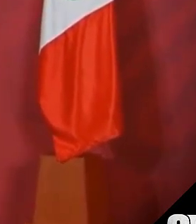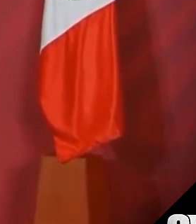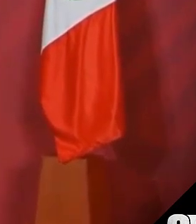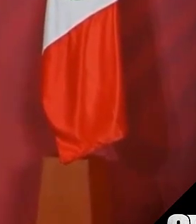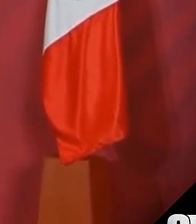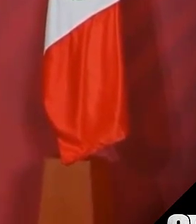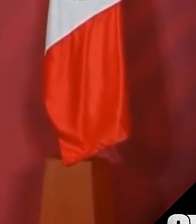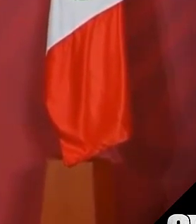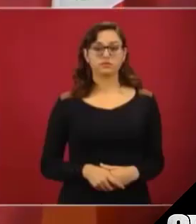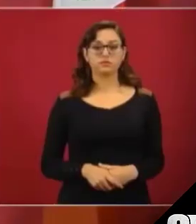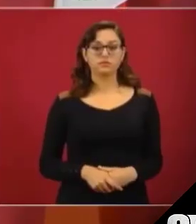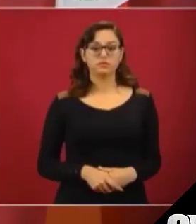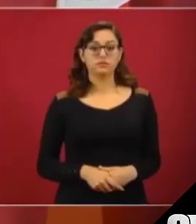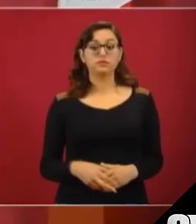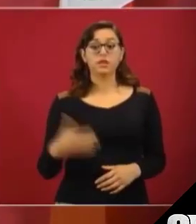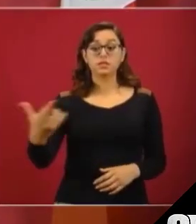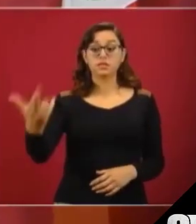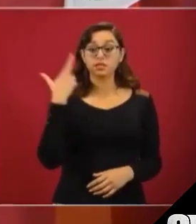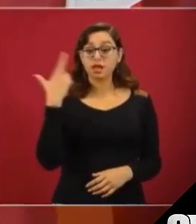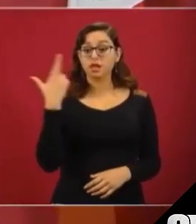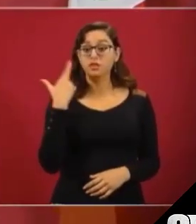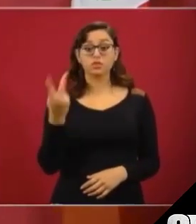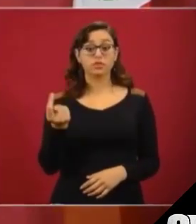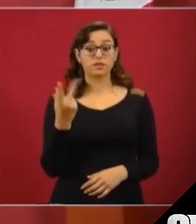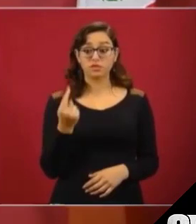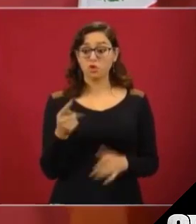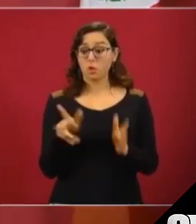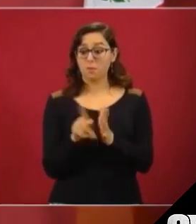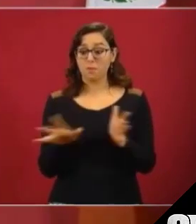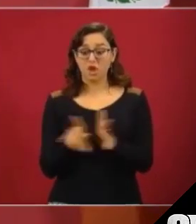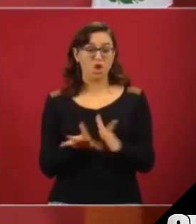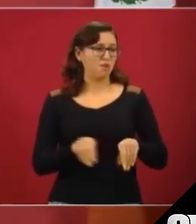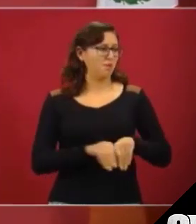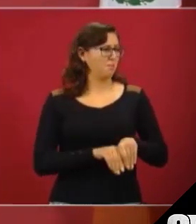en todos los periódicos.